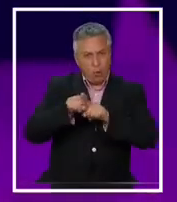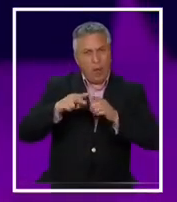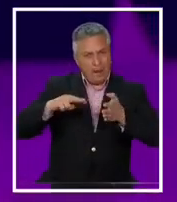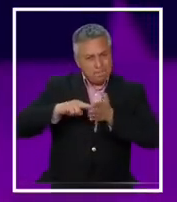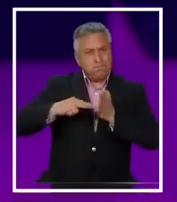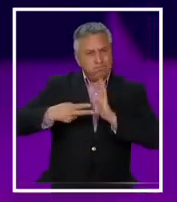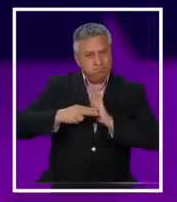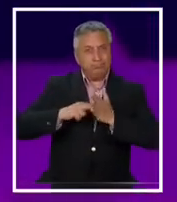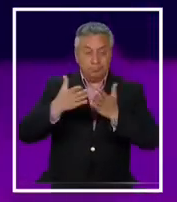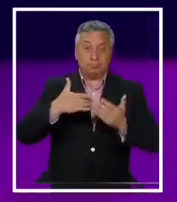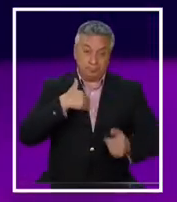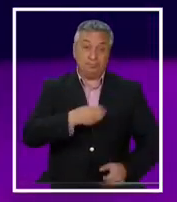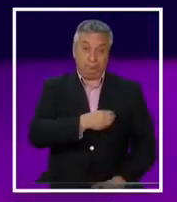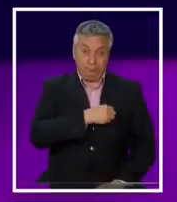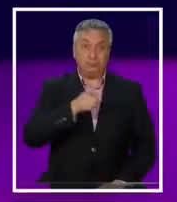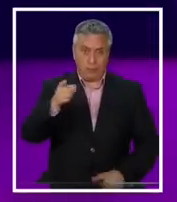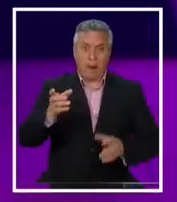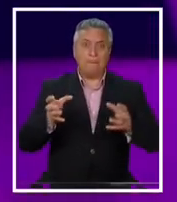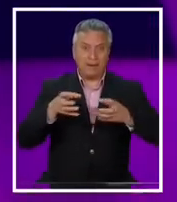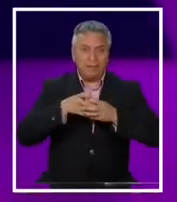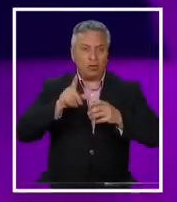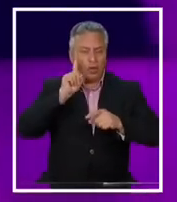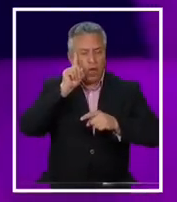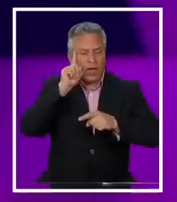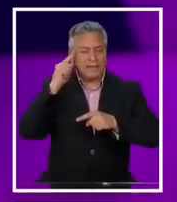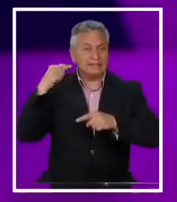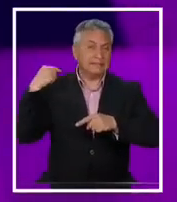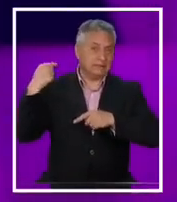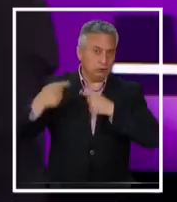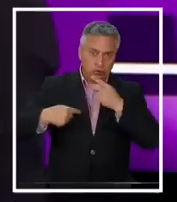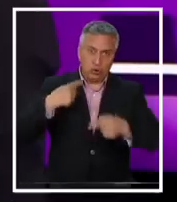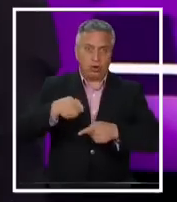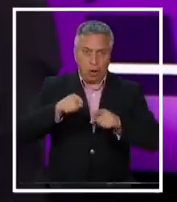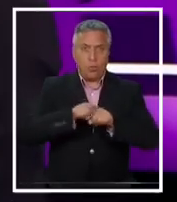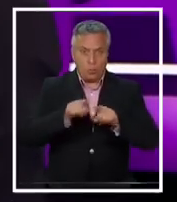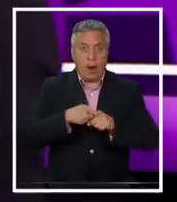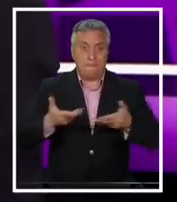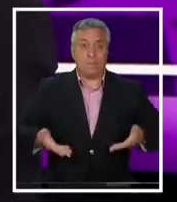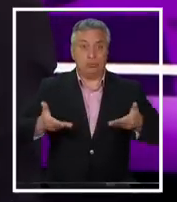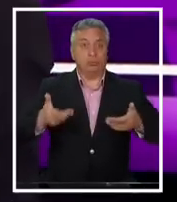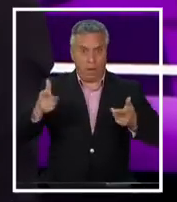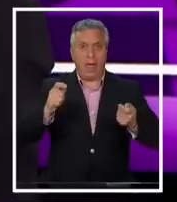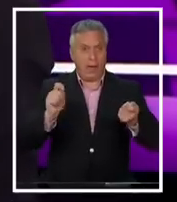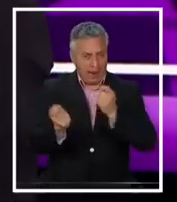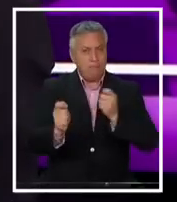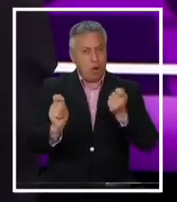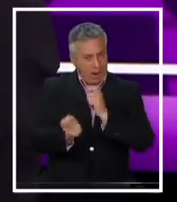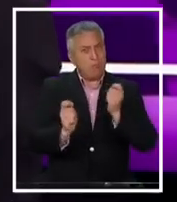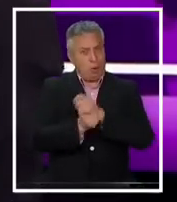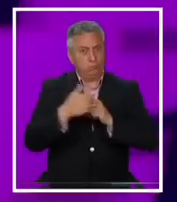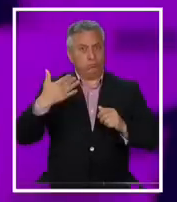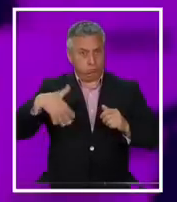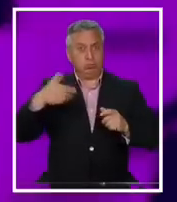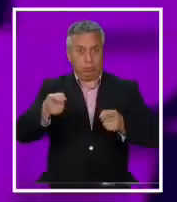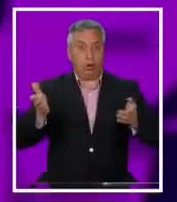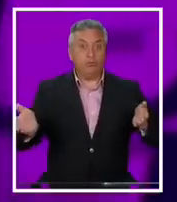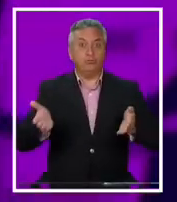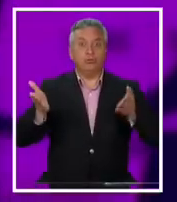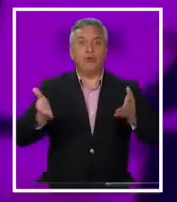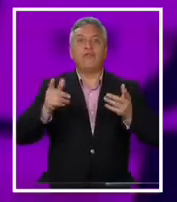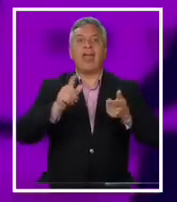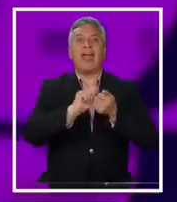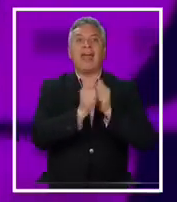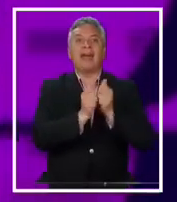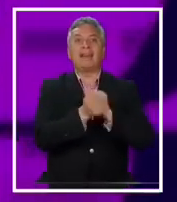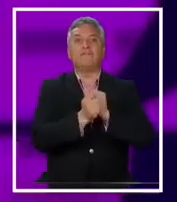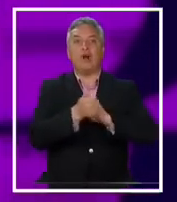lamento, porque es un partido con una historia por el progresismo, con cambios fundamentales en el país, como fue impulsar la reforma agraria,